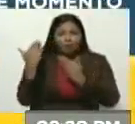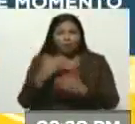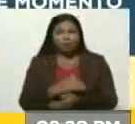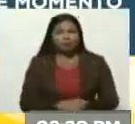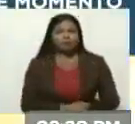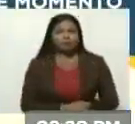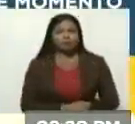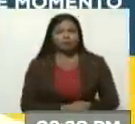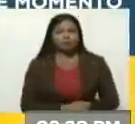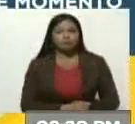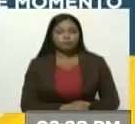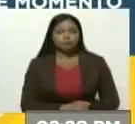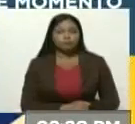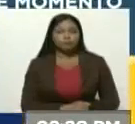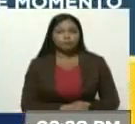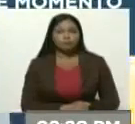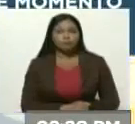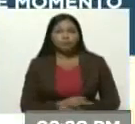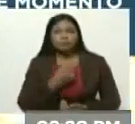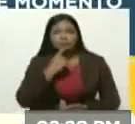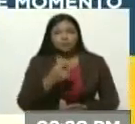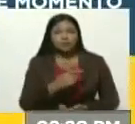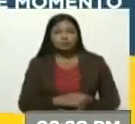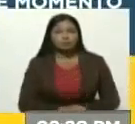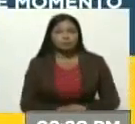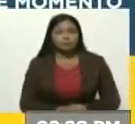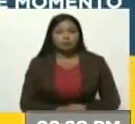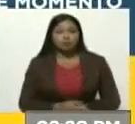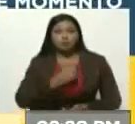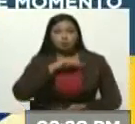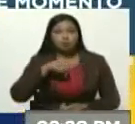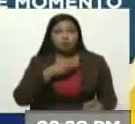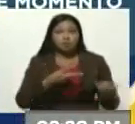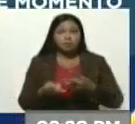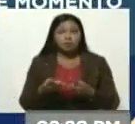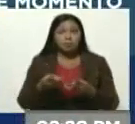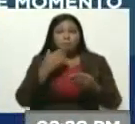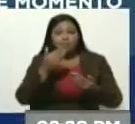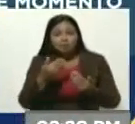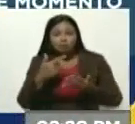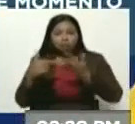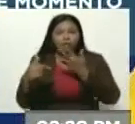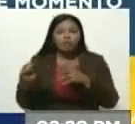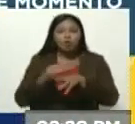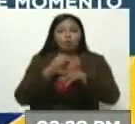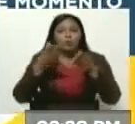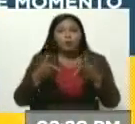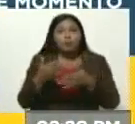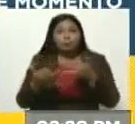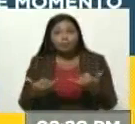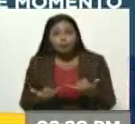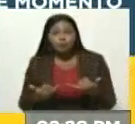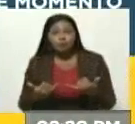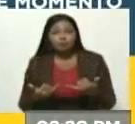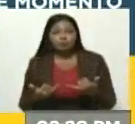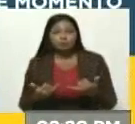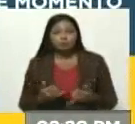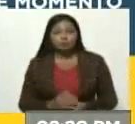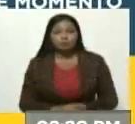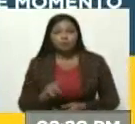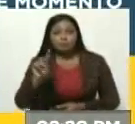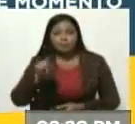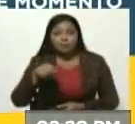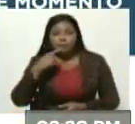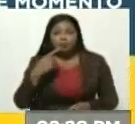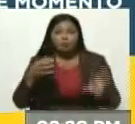en pantalla, decía lo siguiente, hemos recibido solicitudes de varios gobiernos y de la Unión